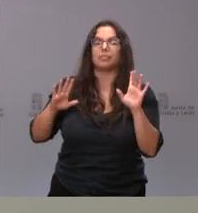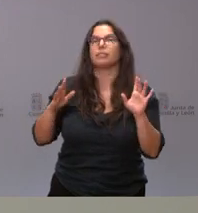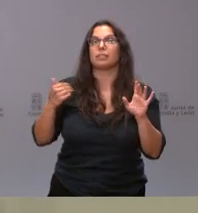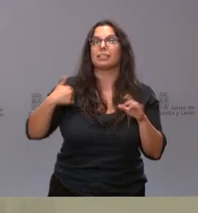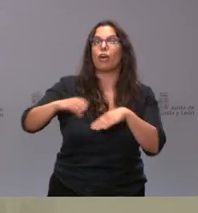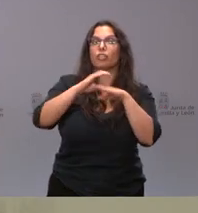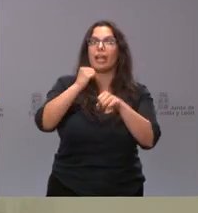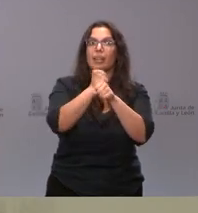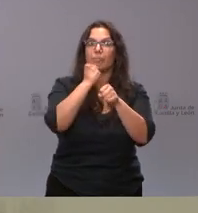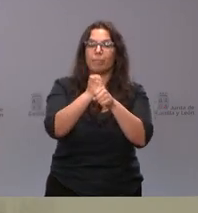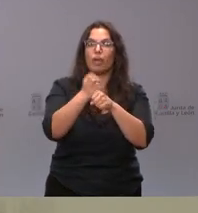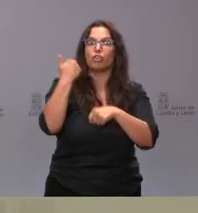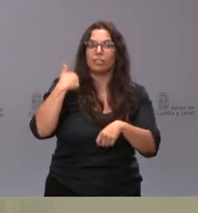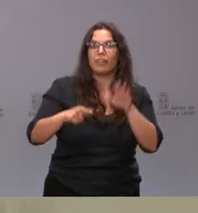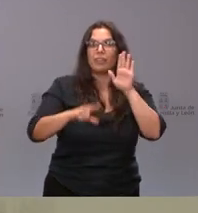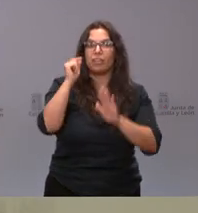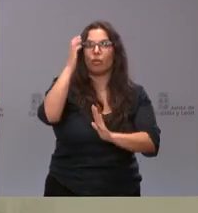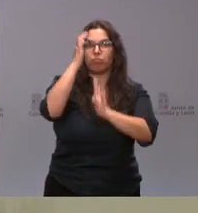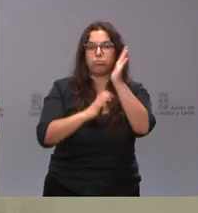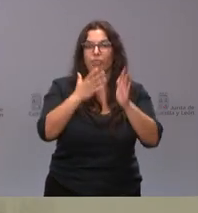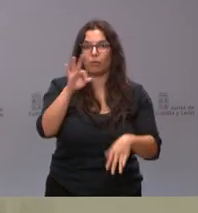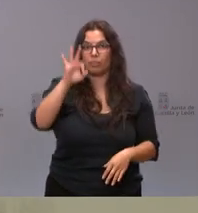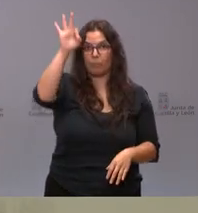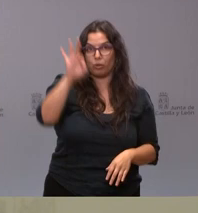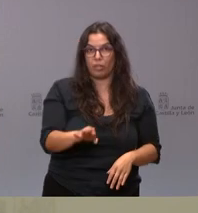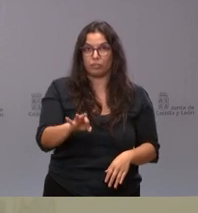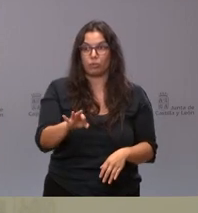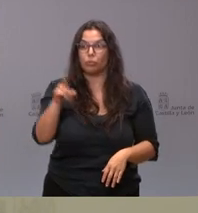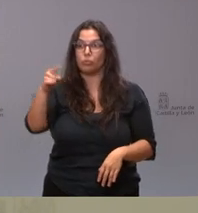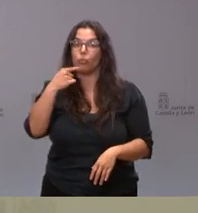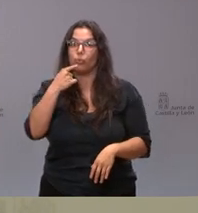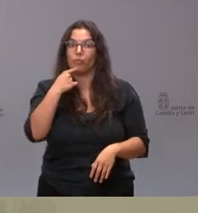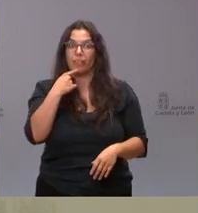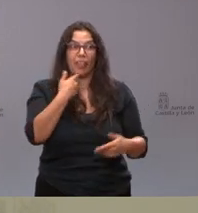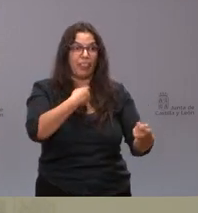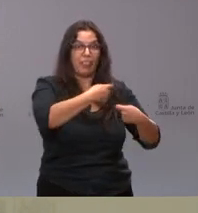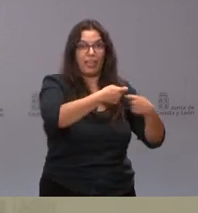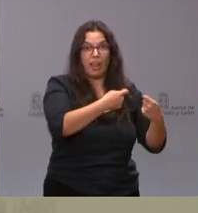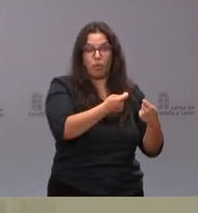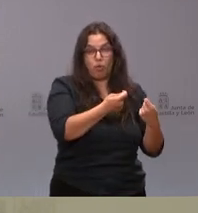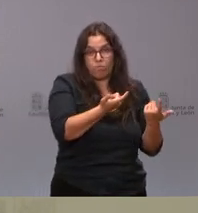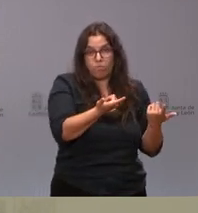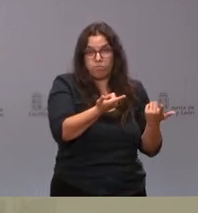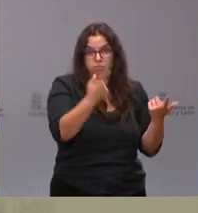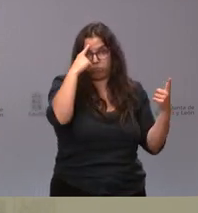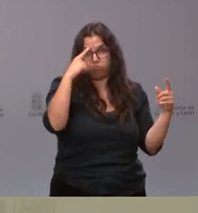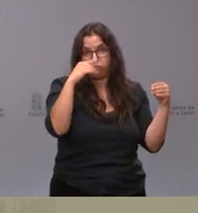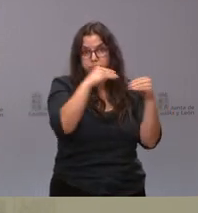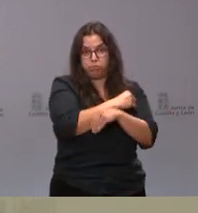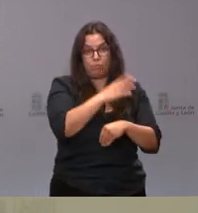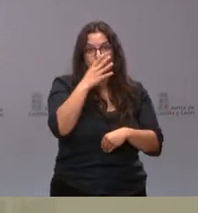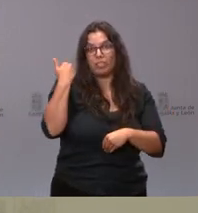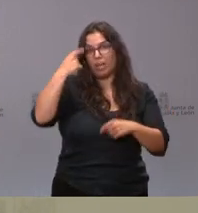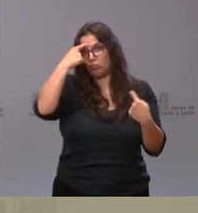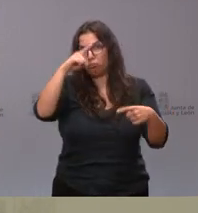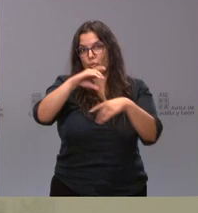ha tomado la decisión de hacer una reducción del 50%, el diálogo que ustedes emprendan no va a tener ningún sentido, ¿no? Porque lo dejan en manos de la